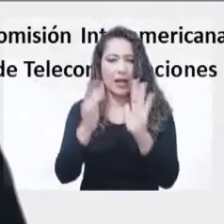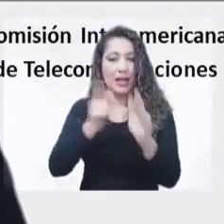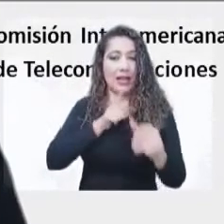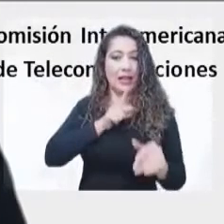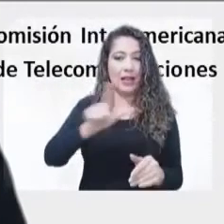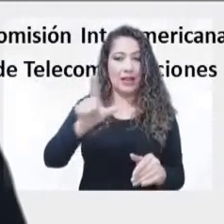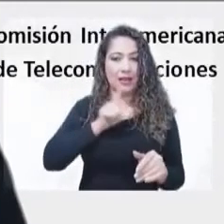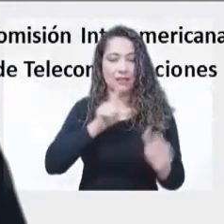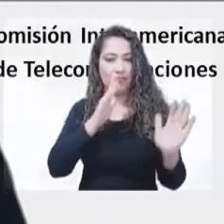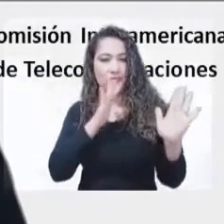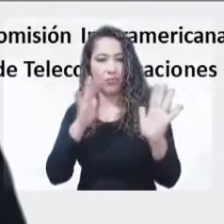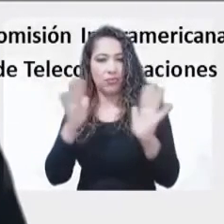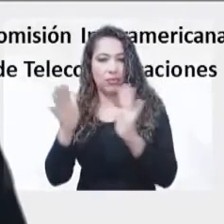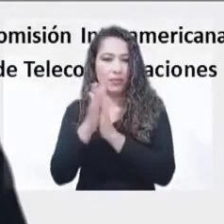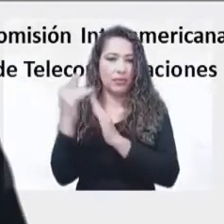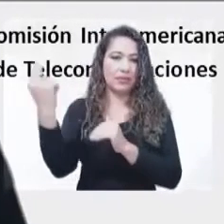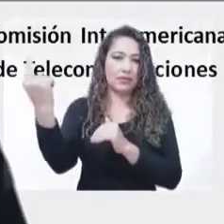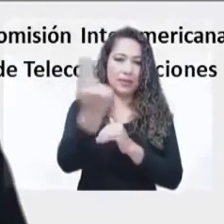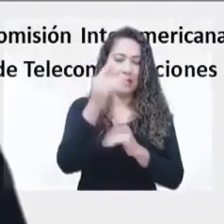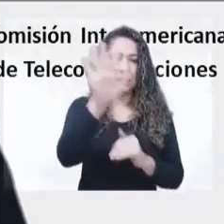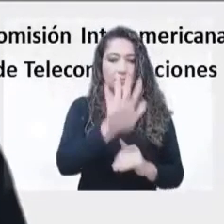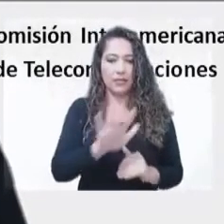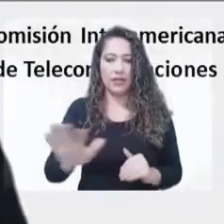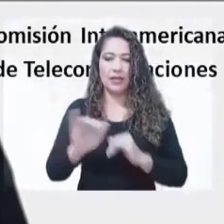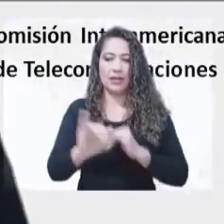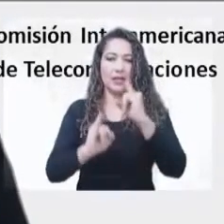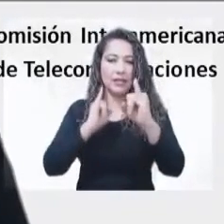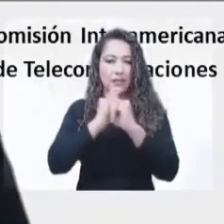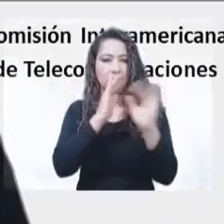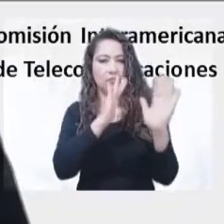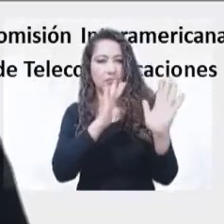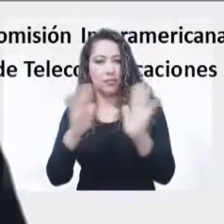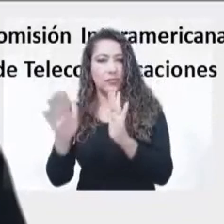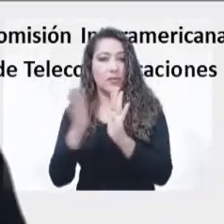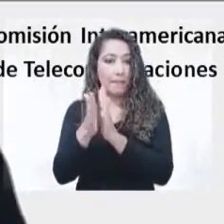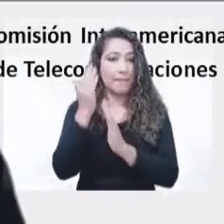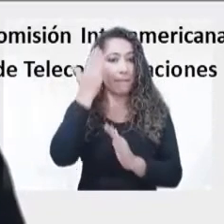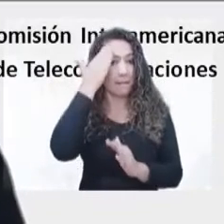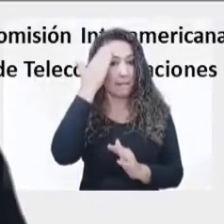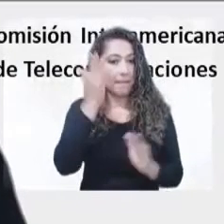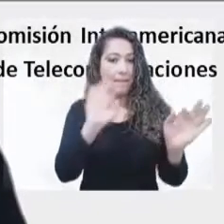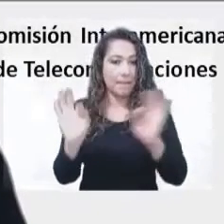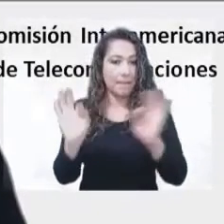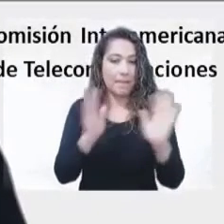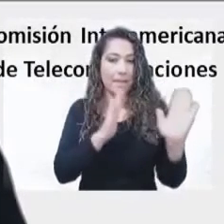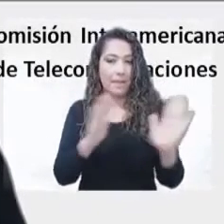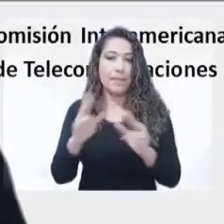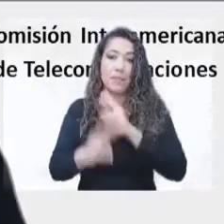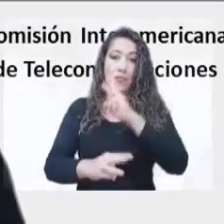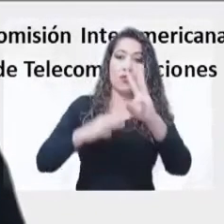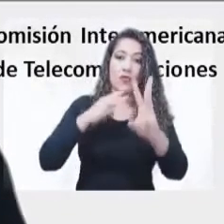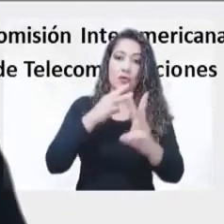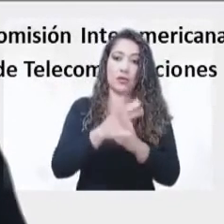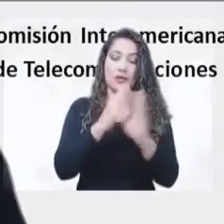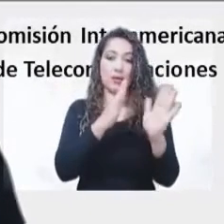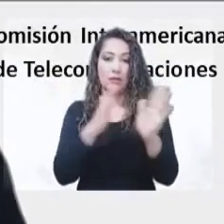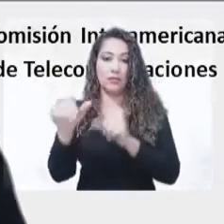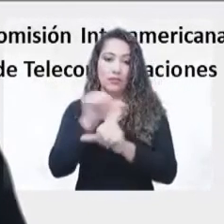y en las reuniones internacionales, tales como la preparación de la Conferencia Mundial de Radiocomunicaciones.